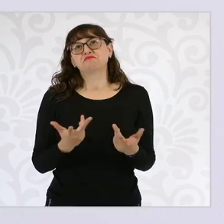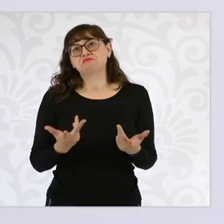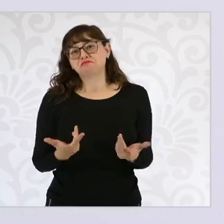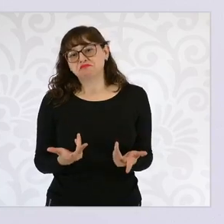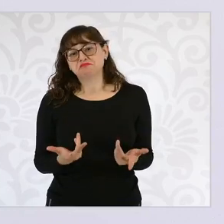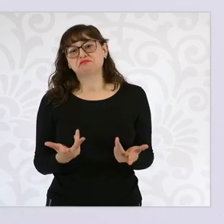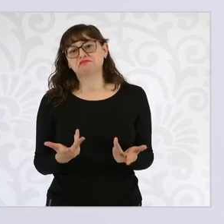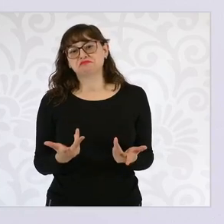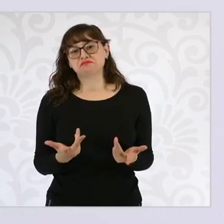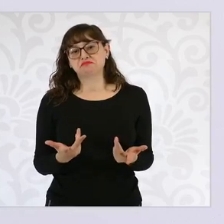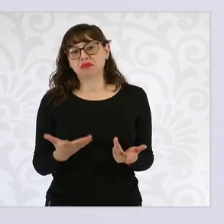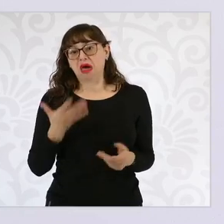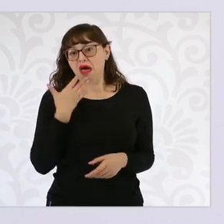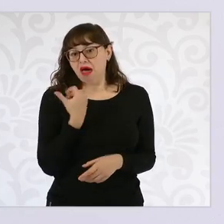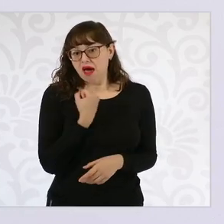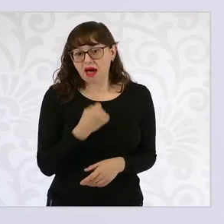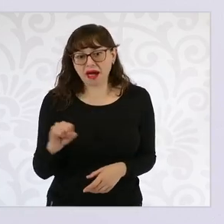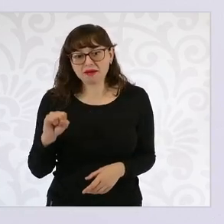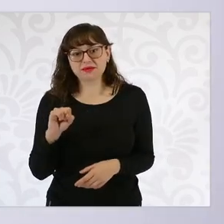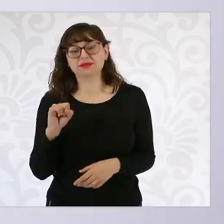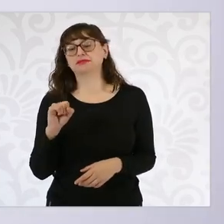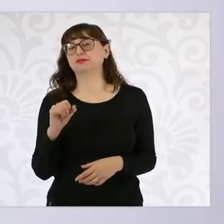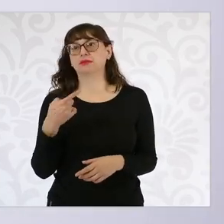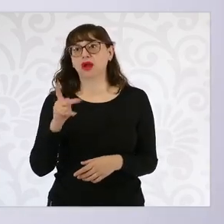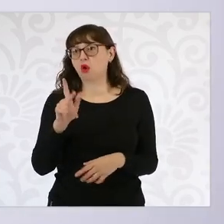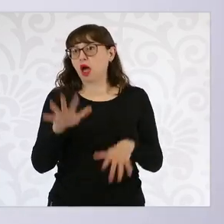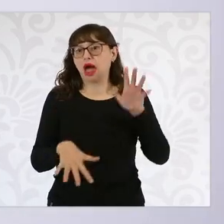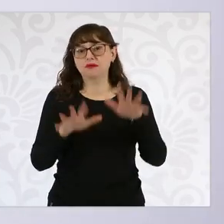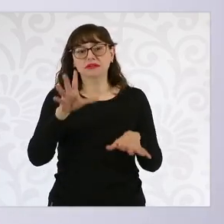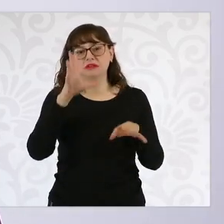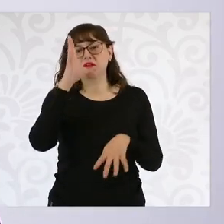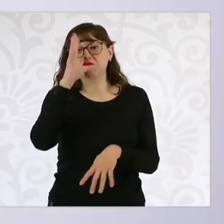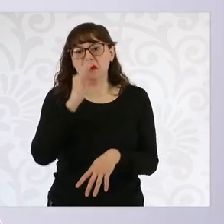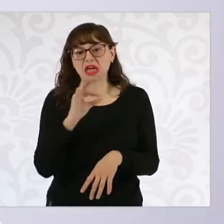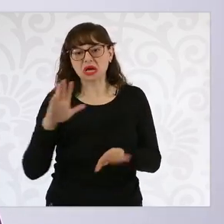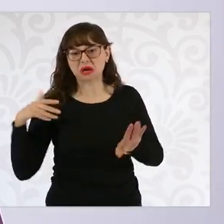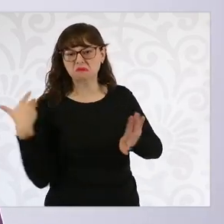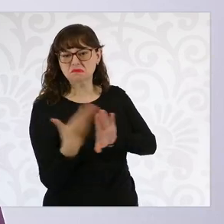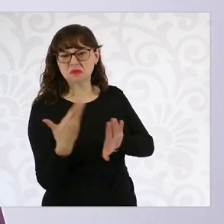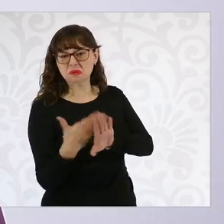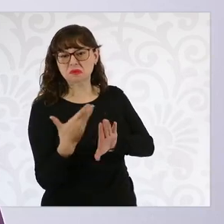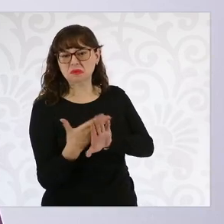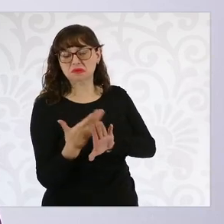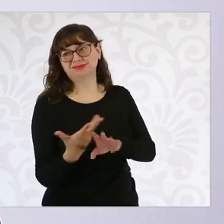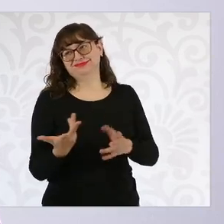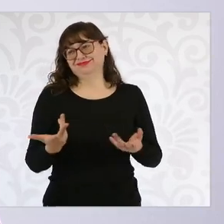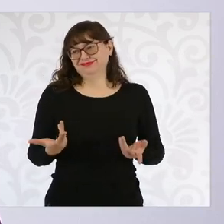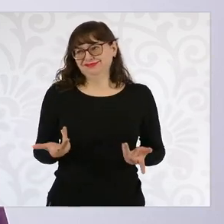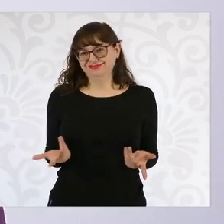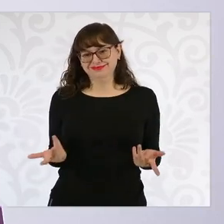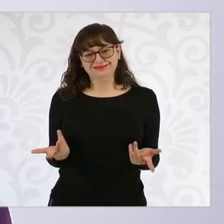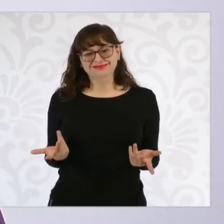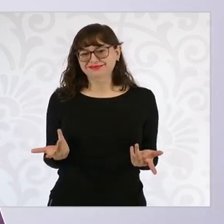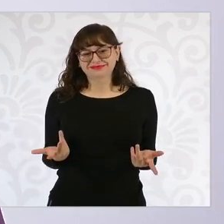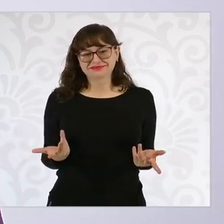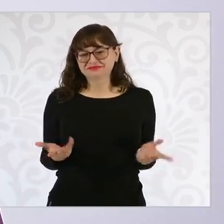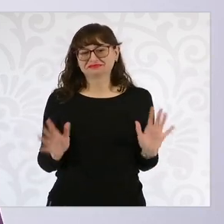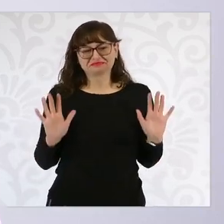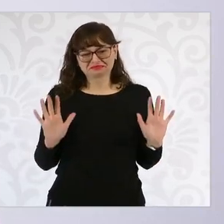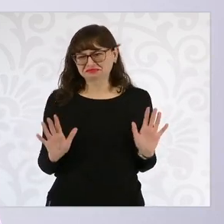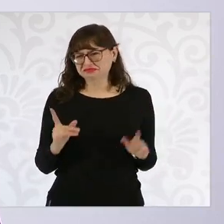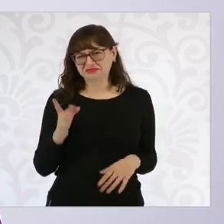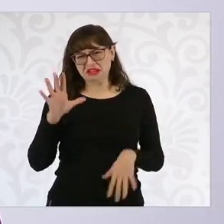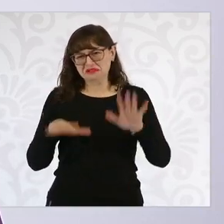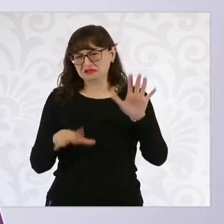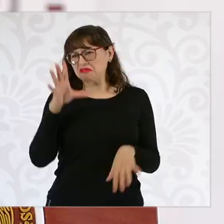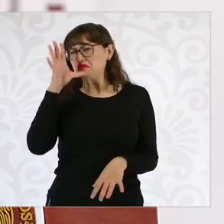a veces no salen bien en una competencia, pero se levantan y compiten en la siguiente